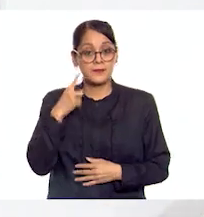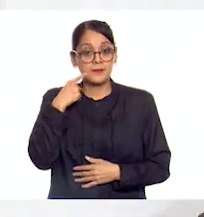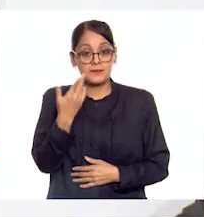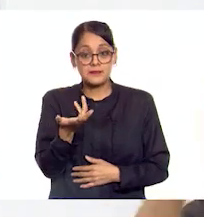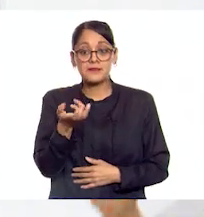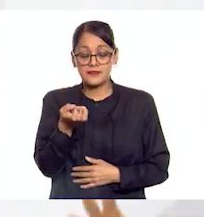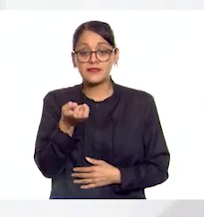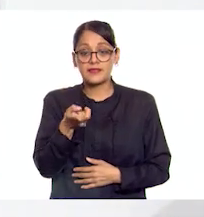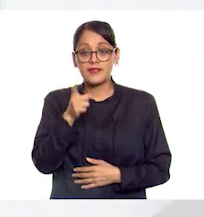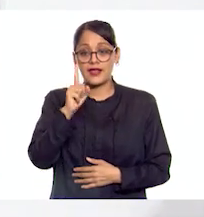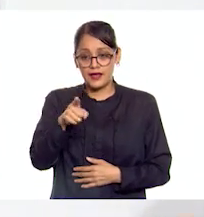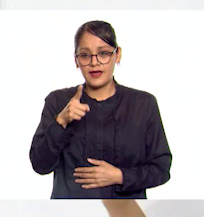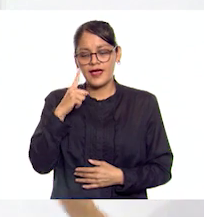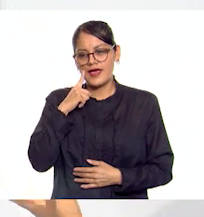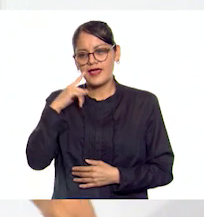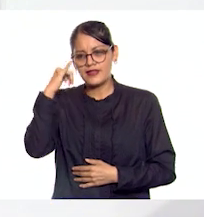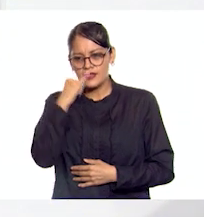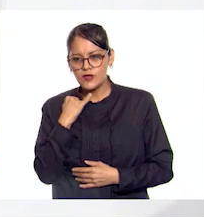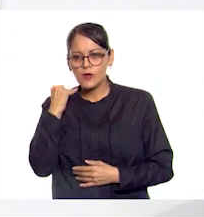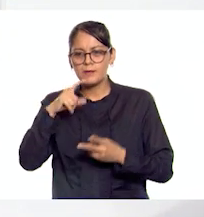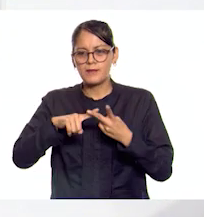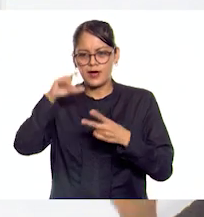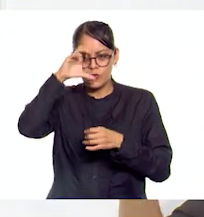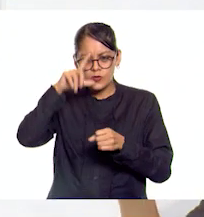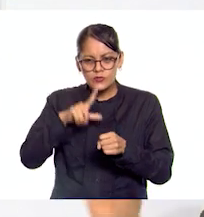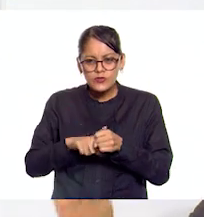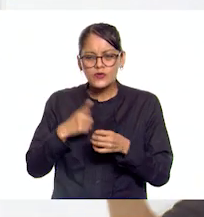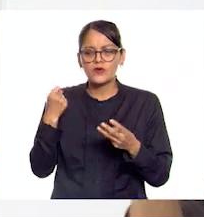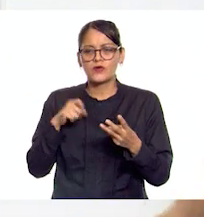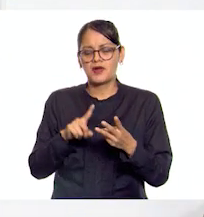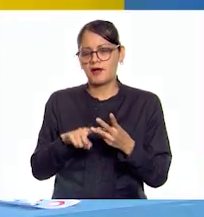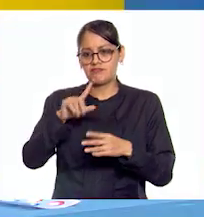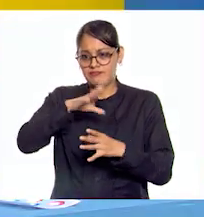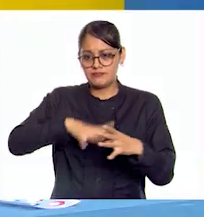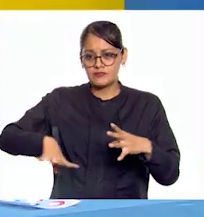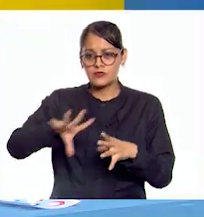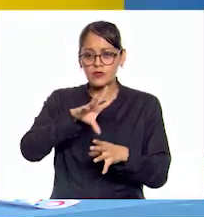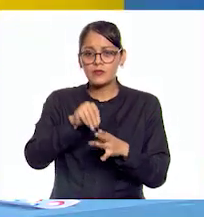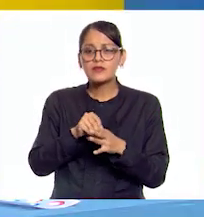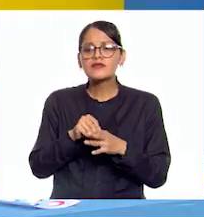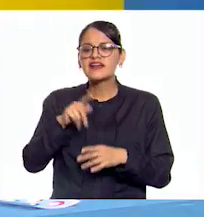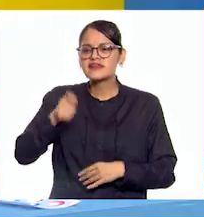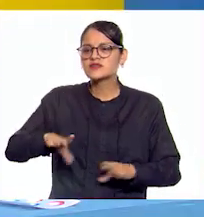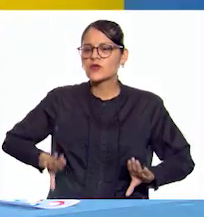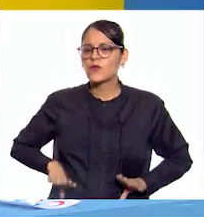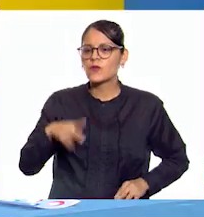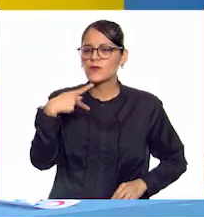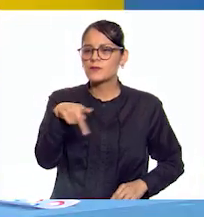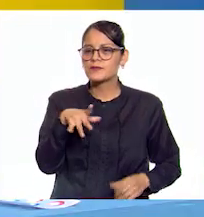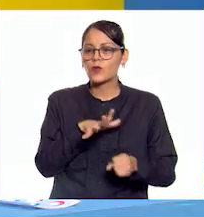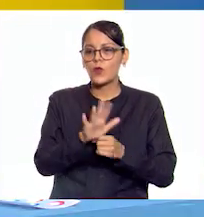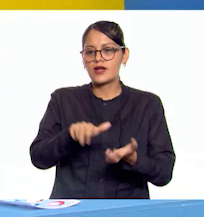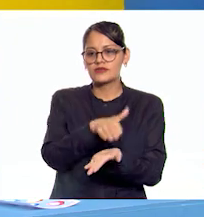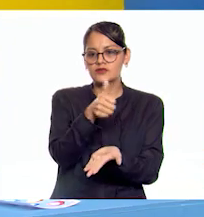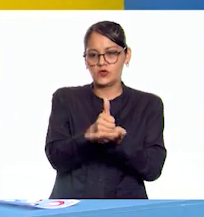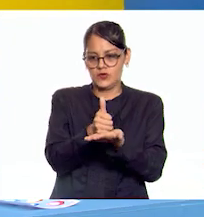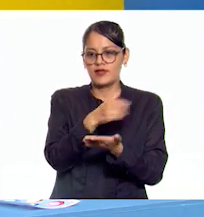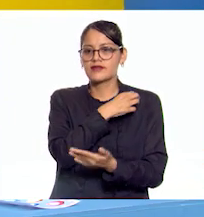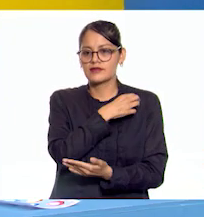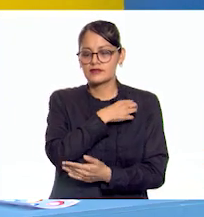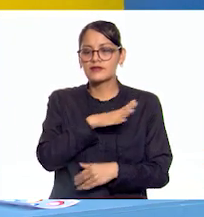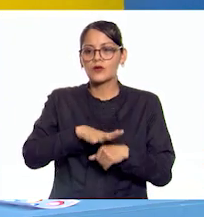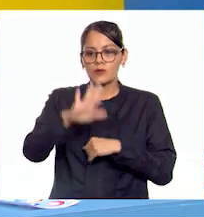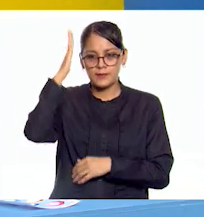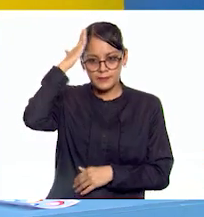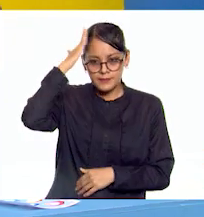diversidad étnica, lingüística y cultural que caracterizó al imperio bizantino fue su ciudad capital, la ciudad de